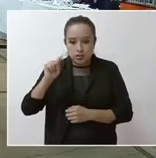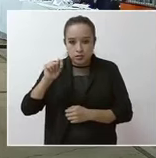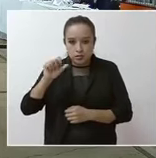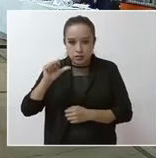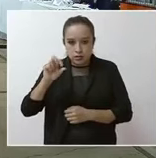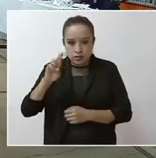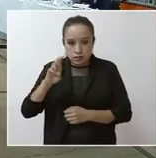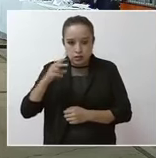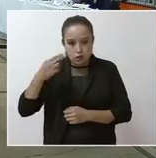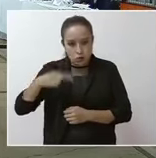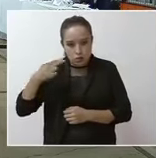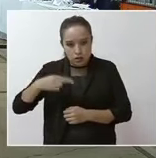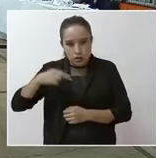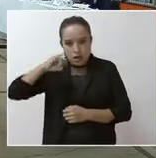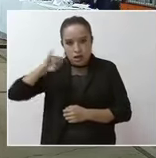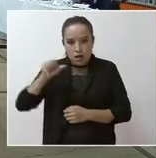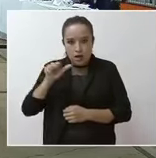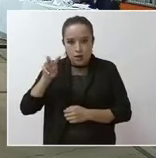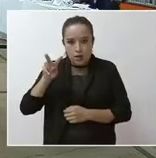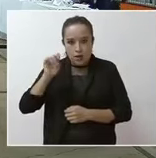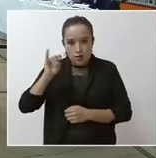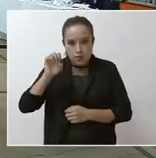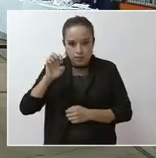Con su permiso, señor Presidente.